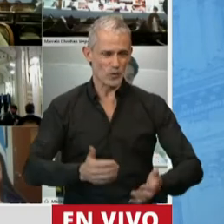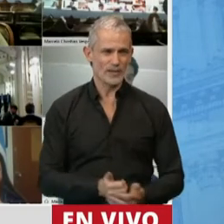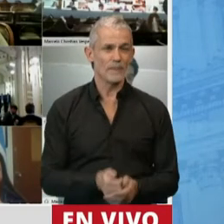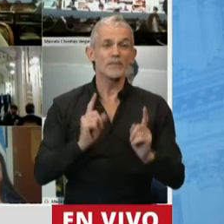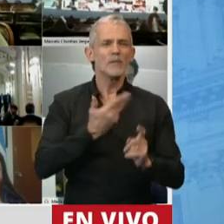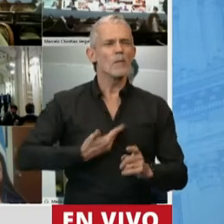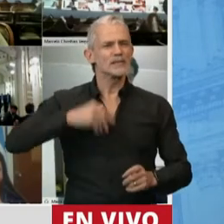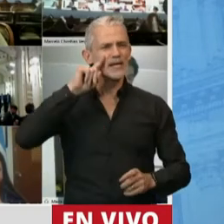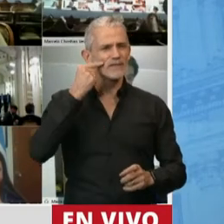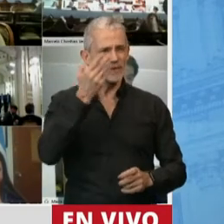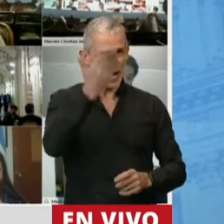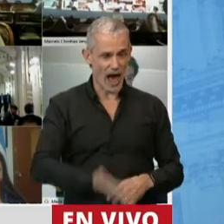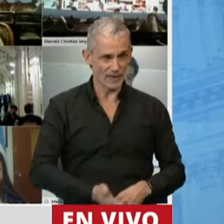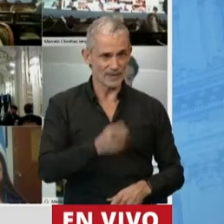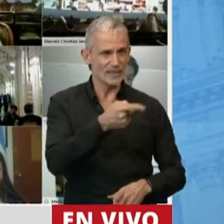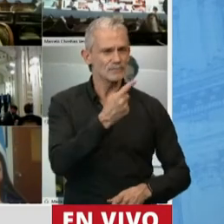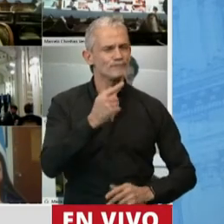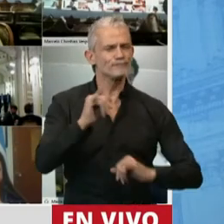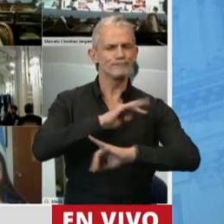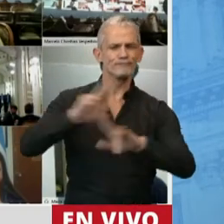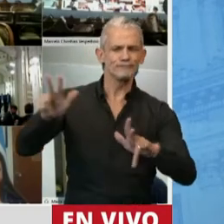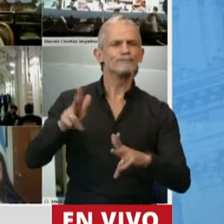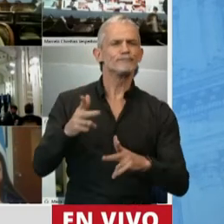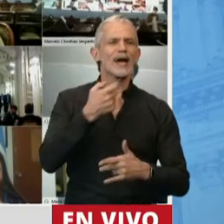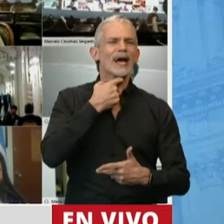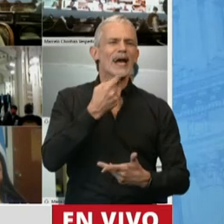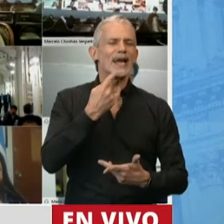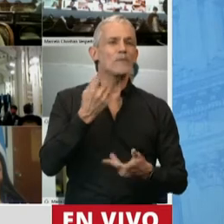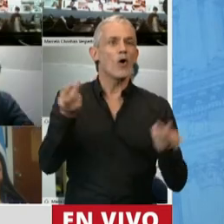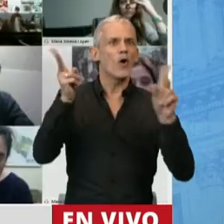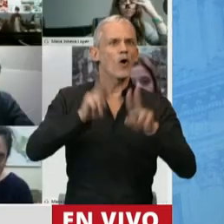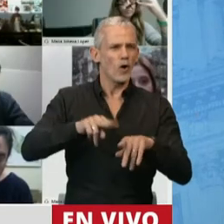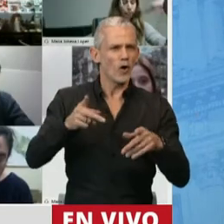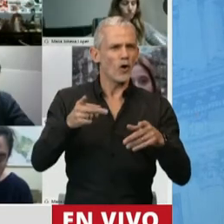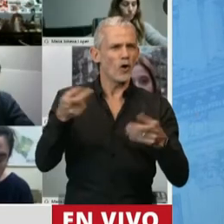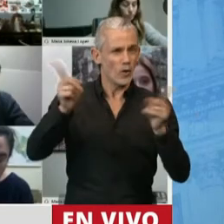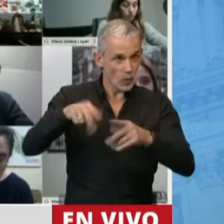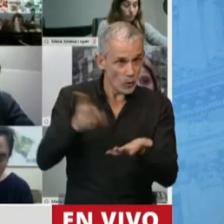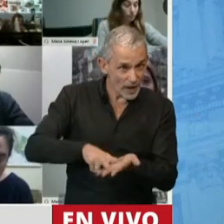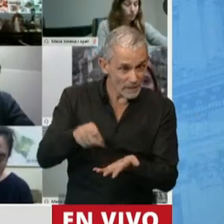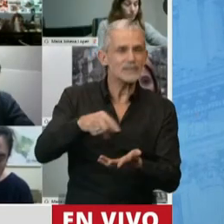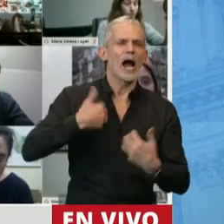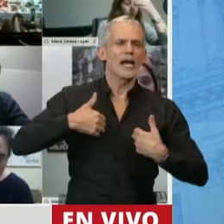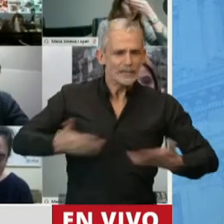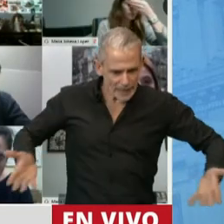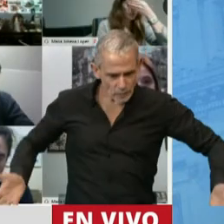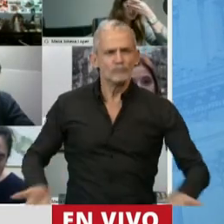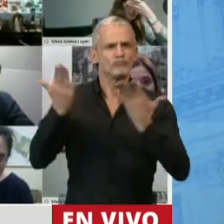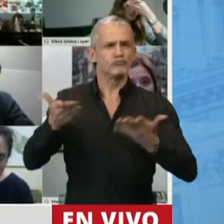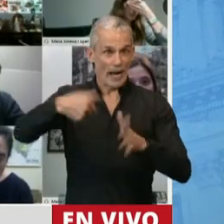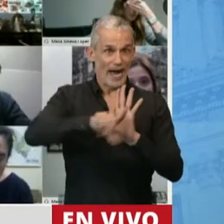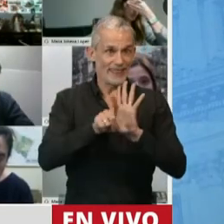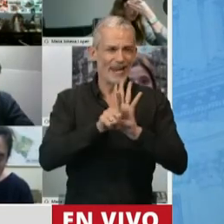nuestro presidente Alberto Fernández, queremos volver a poner a la Argentina de pie. Y esta ley